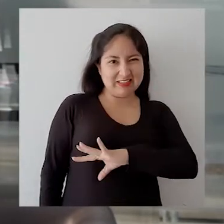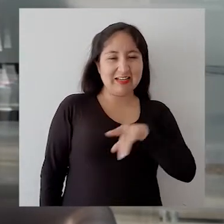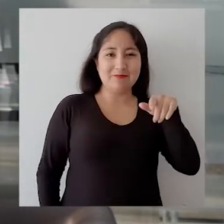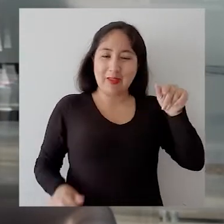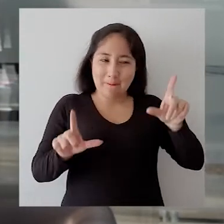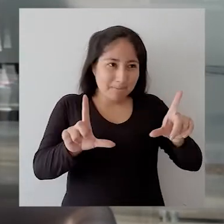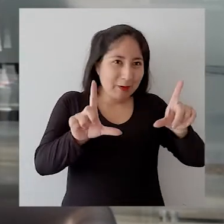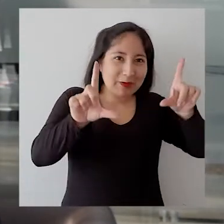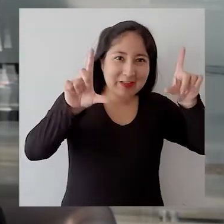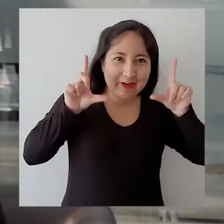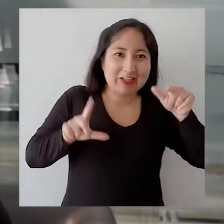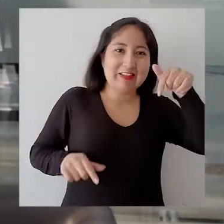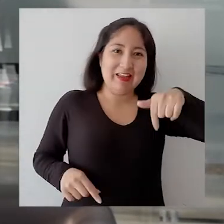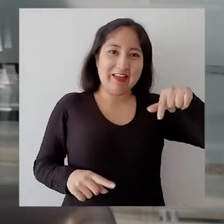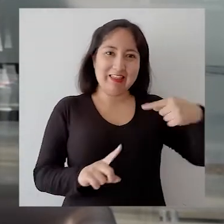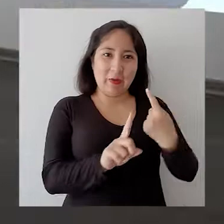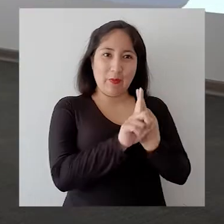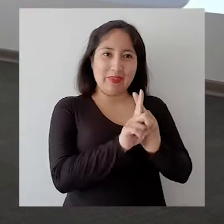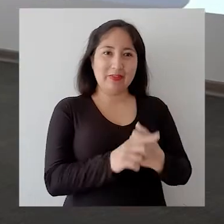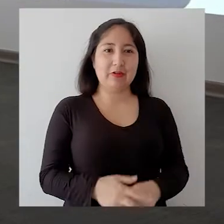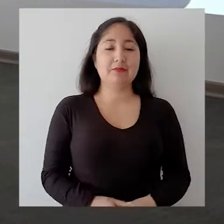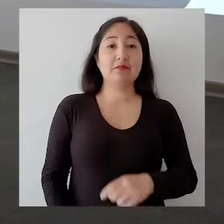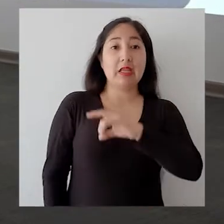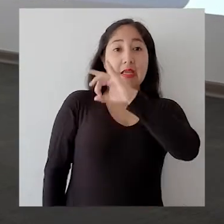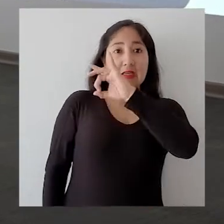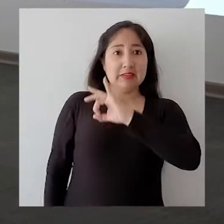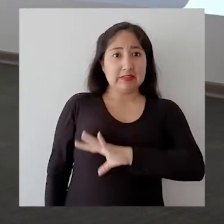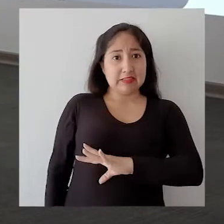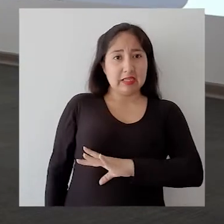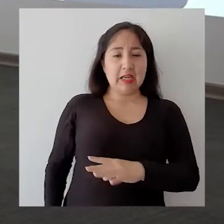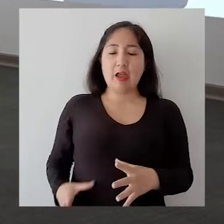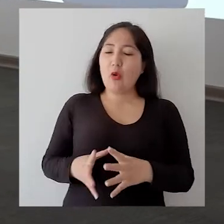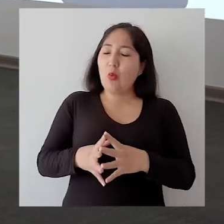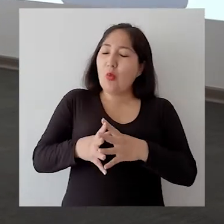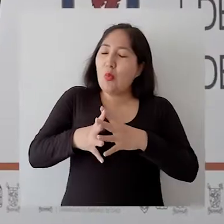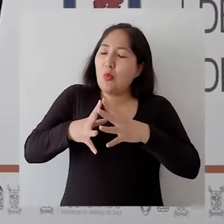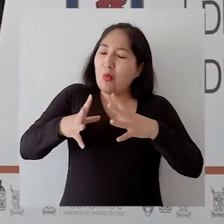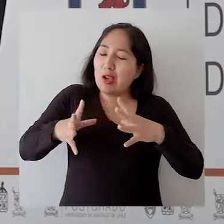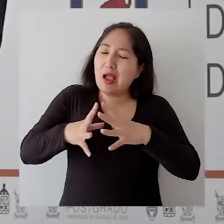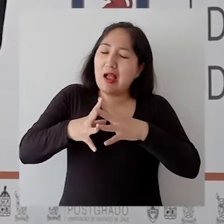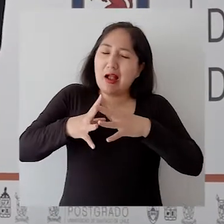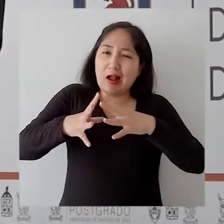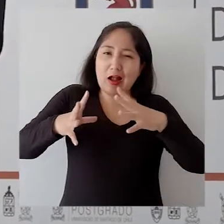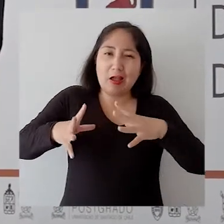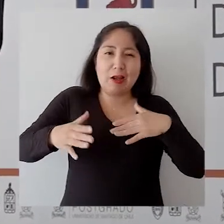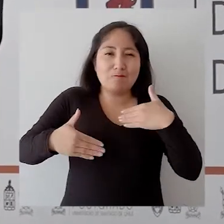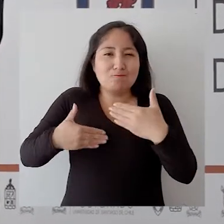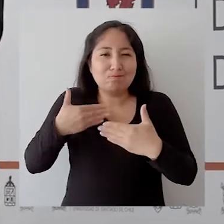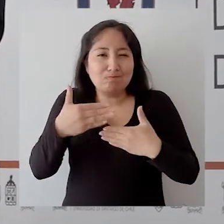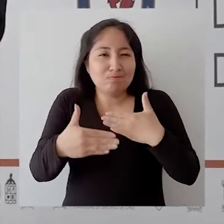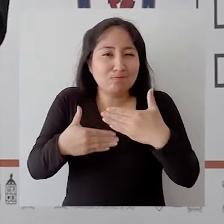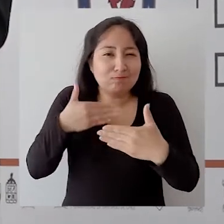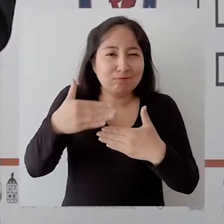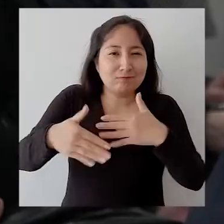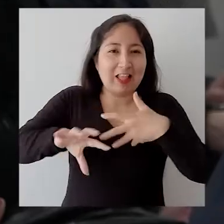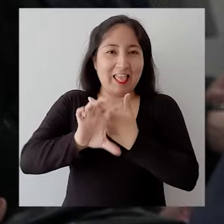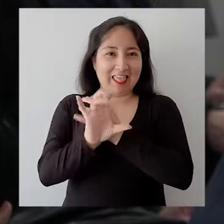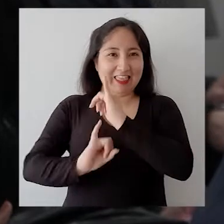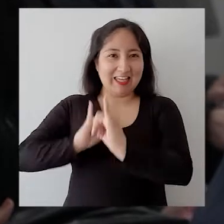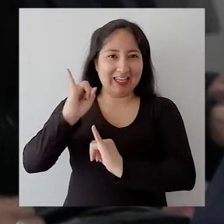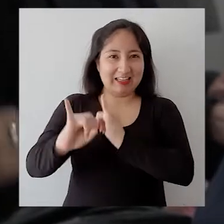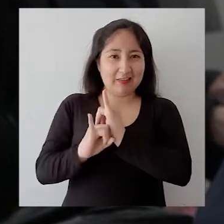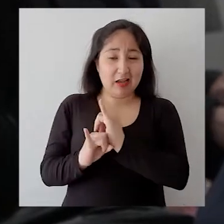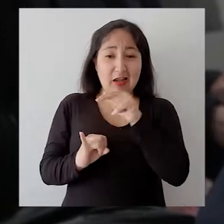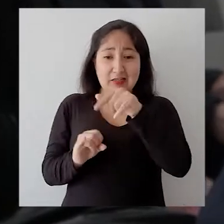protagónica en estos encuentros. Chile es un gigante digital, pero a la misma velocidad que avanza la transformación digital,